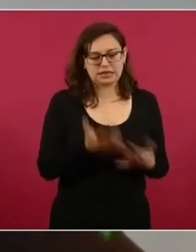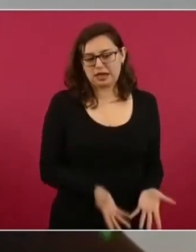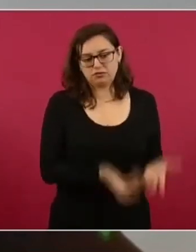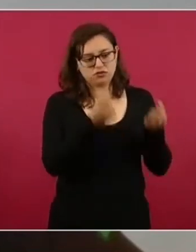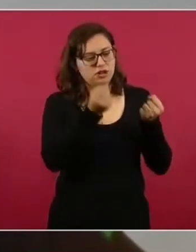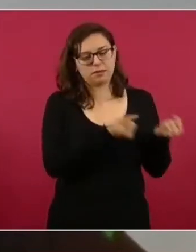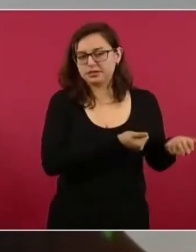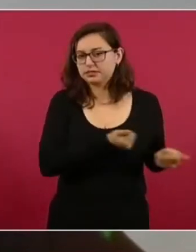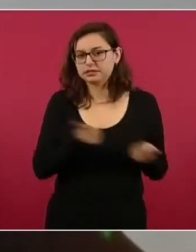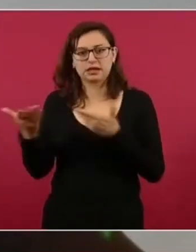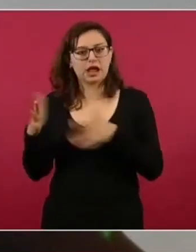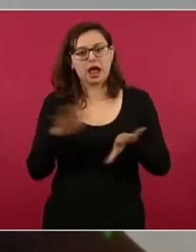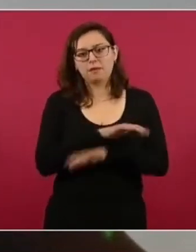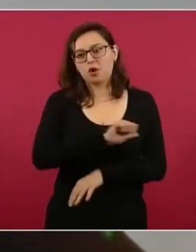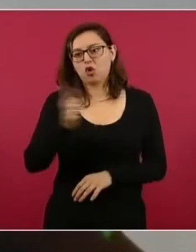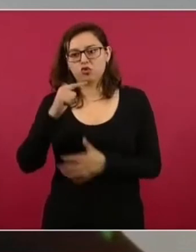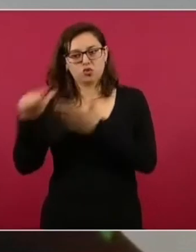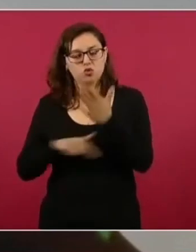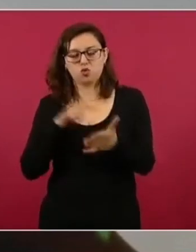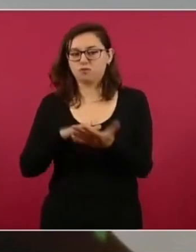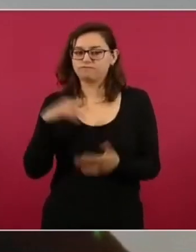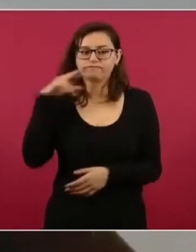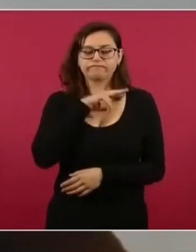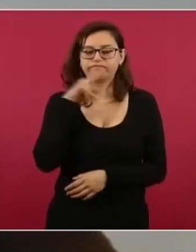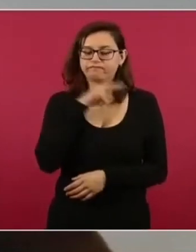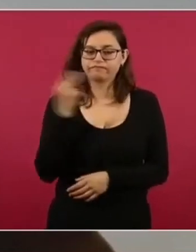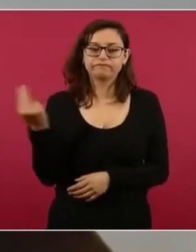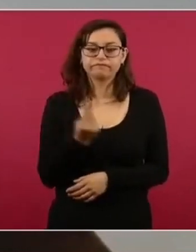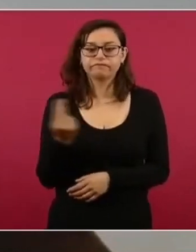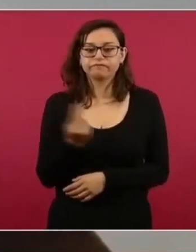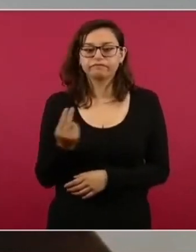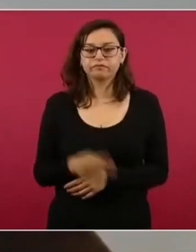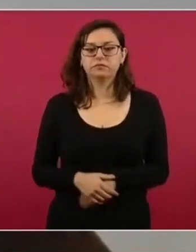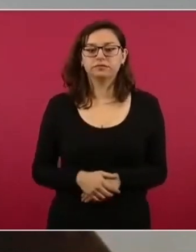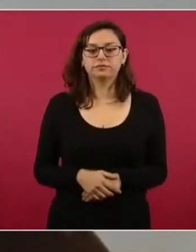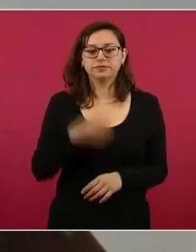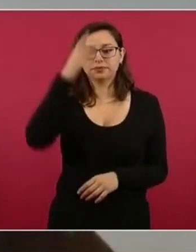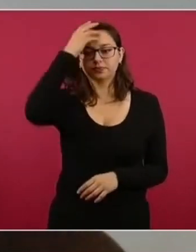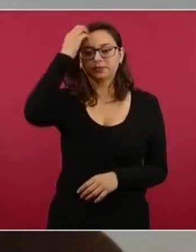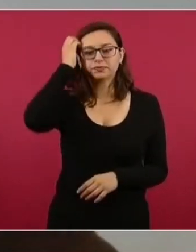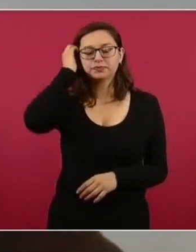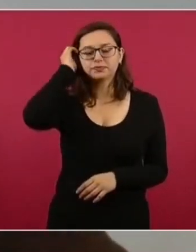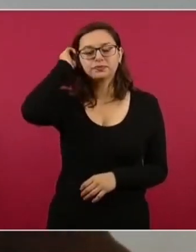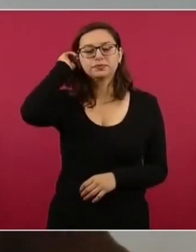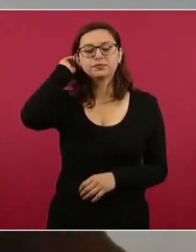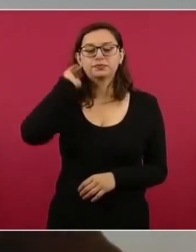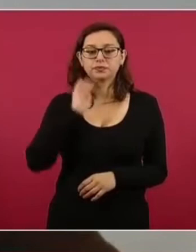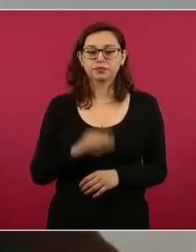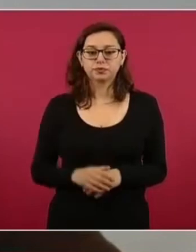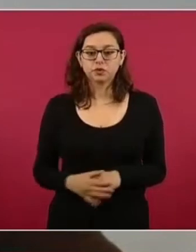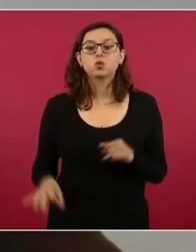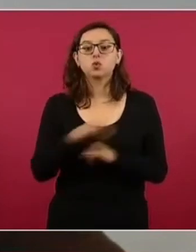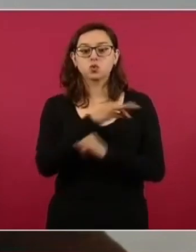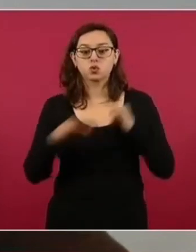trasladar lo más pronto que se pueda. Por último, señor presidente, ya con el